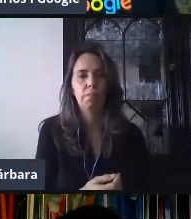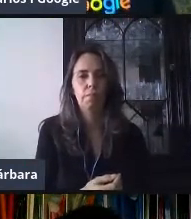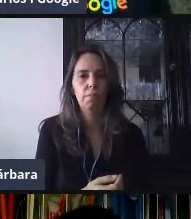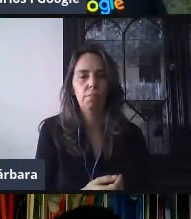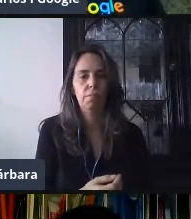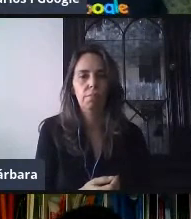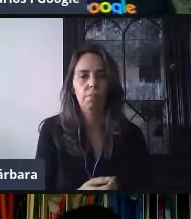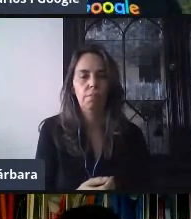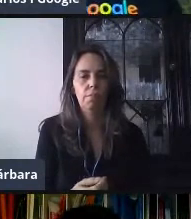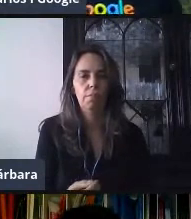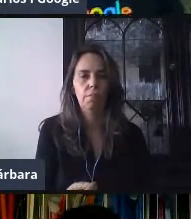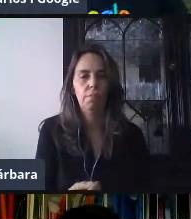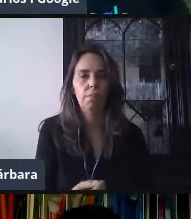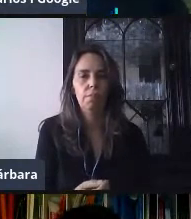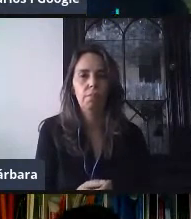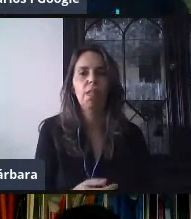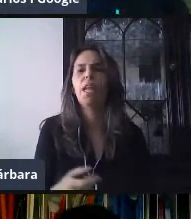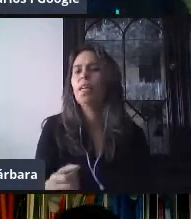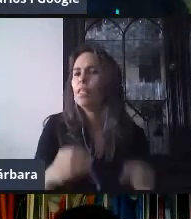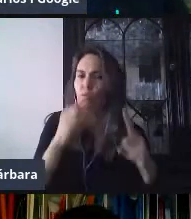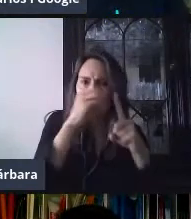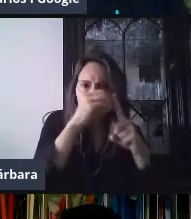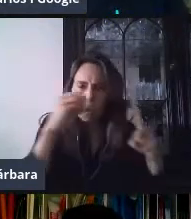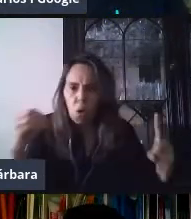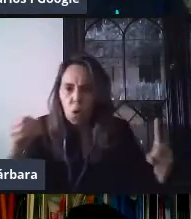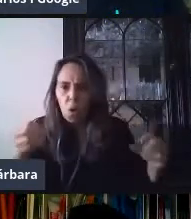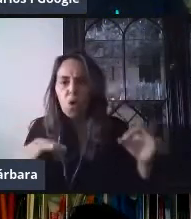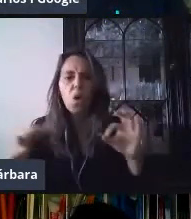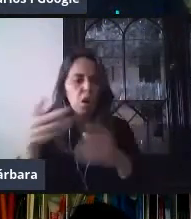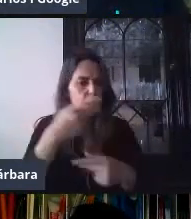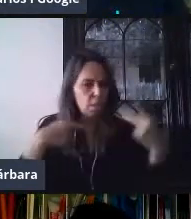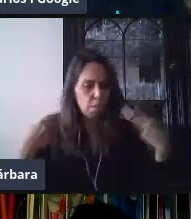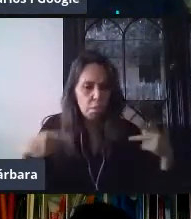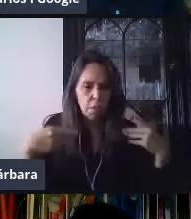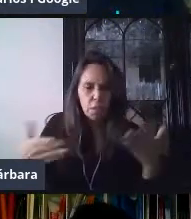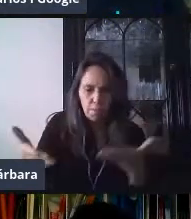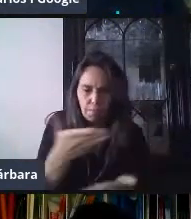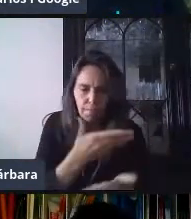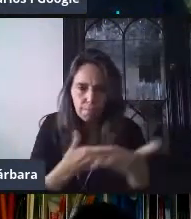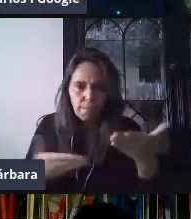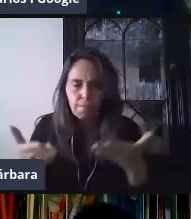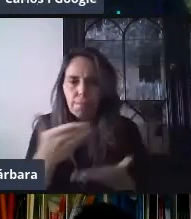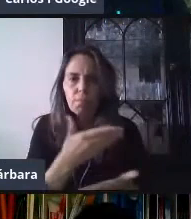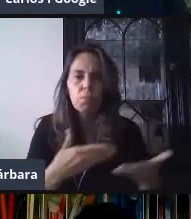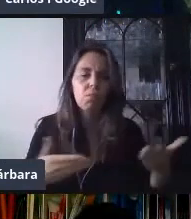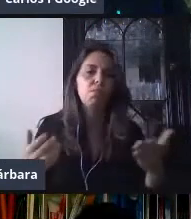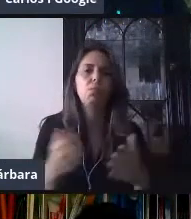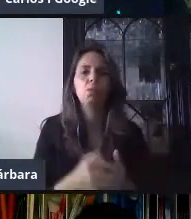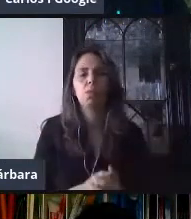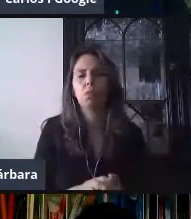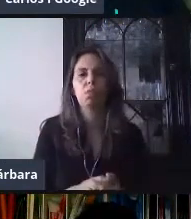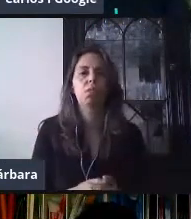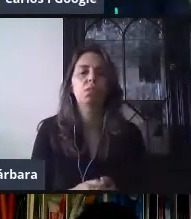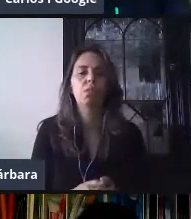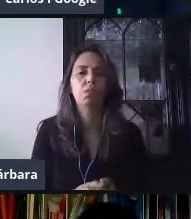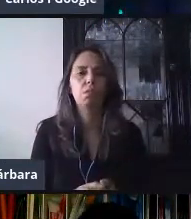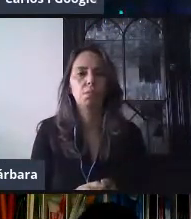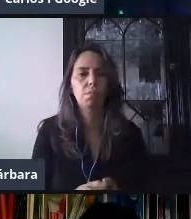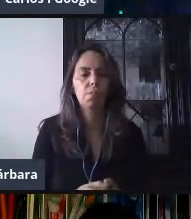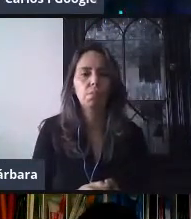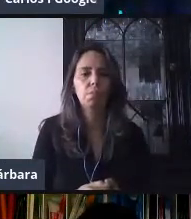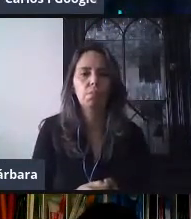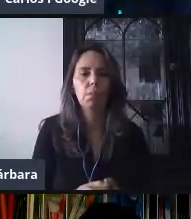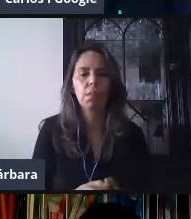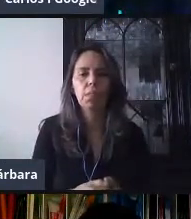bueno, a lo mejor no juntar, pero organizarnos para que cada quien tenga, digamos, el diseño o la redacción de tantas preguntas y en